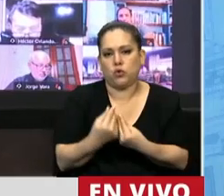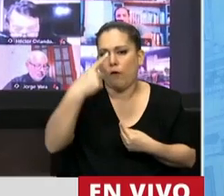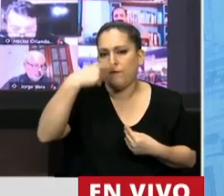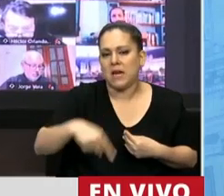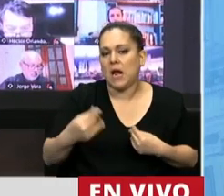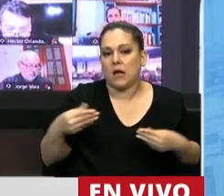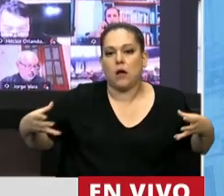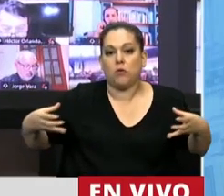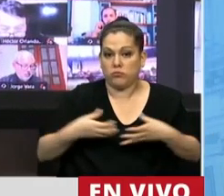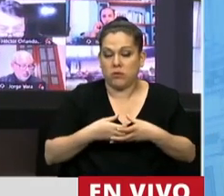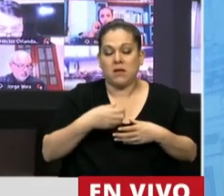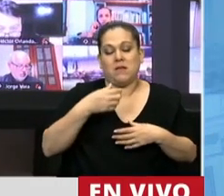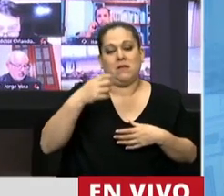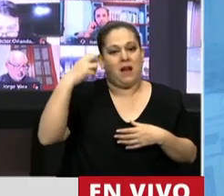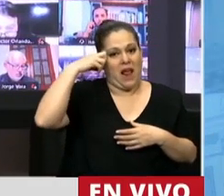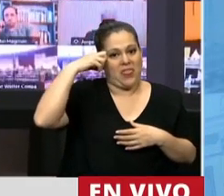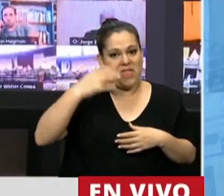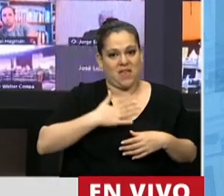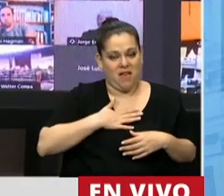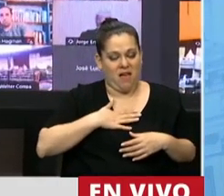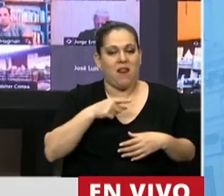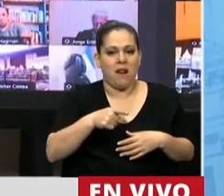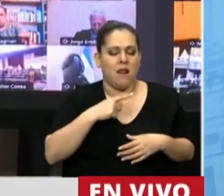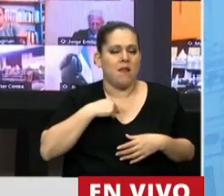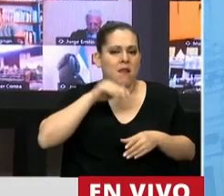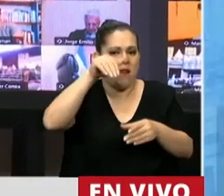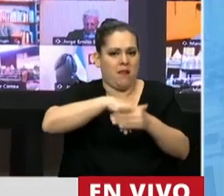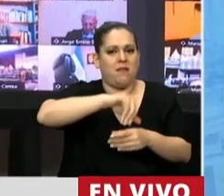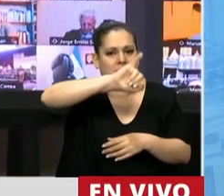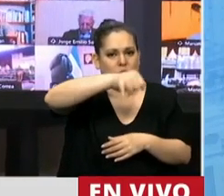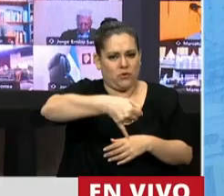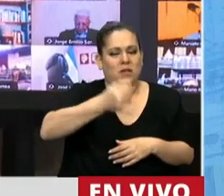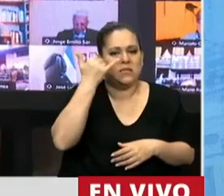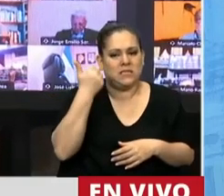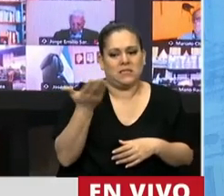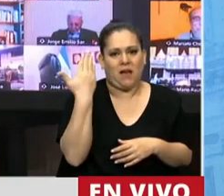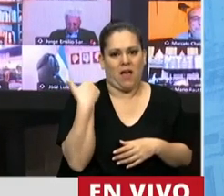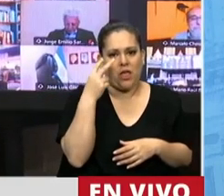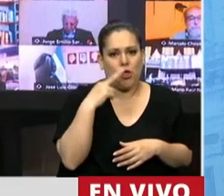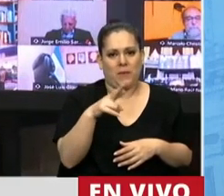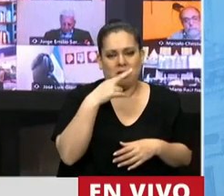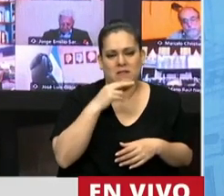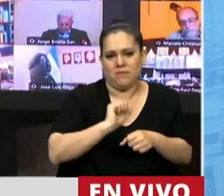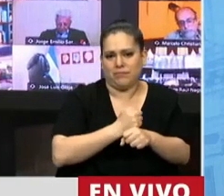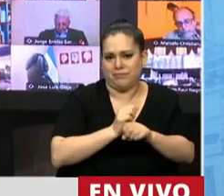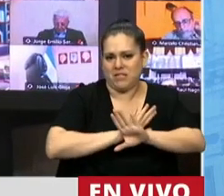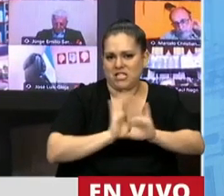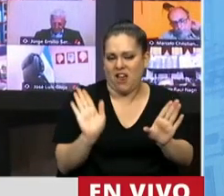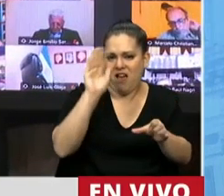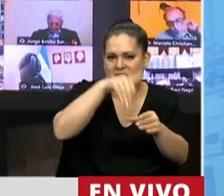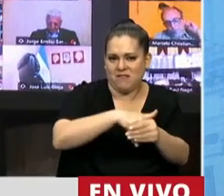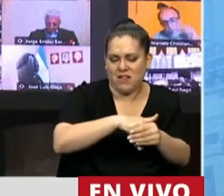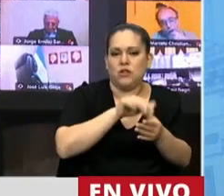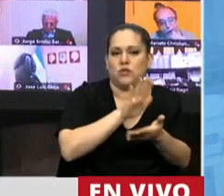el bloque de la coalición cívica en pleno va a acompañar, como ya lo hizo en el 2017, respecto de